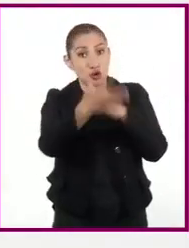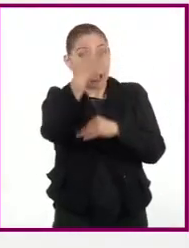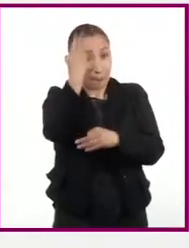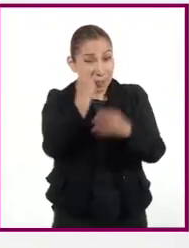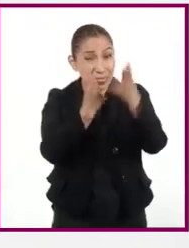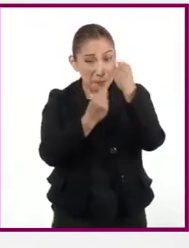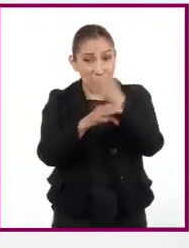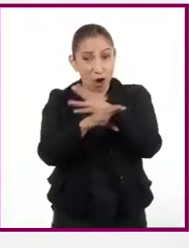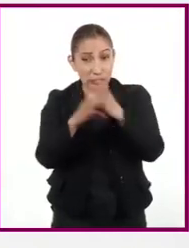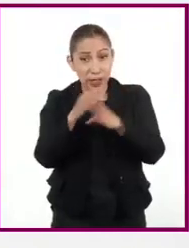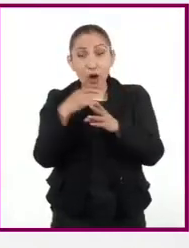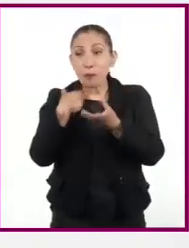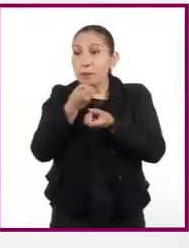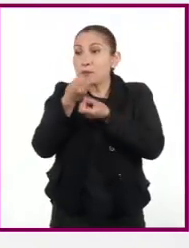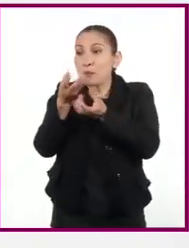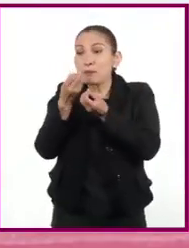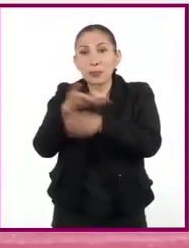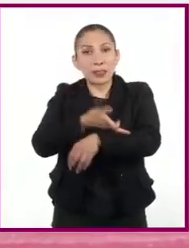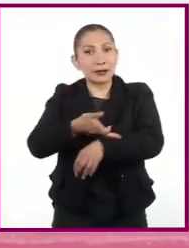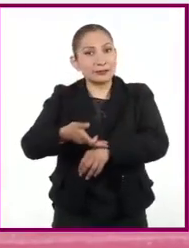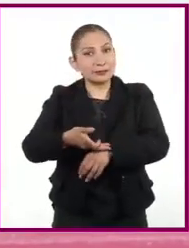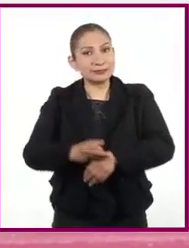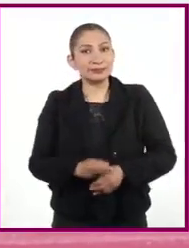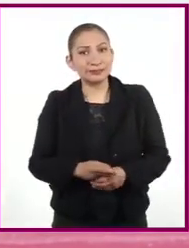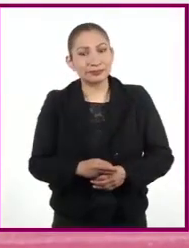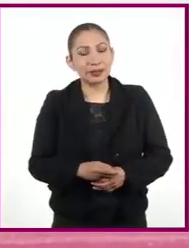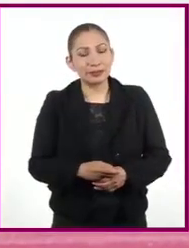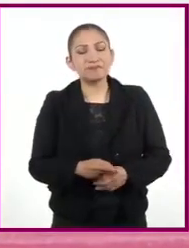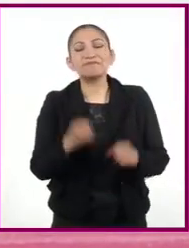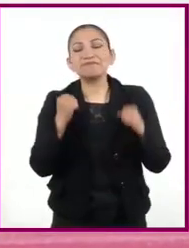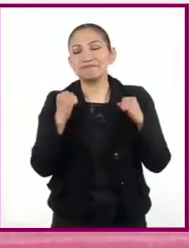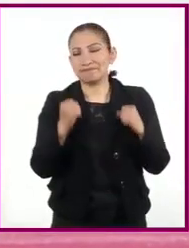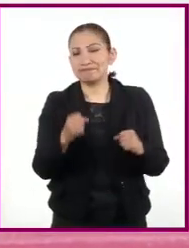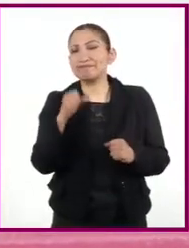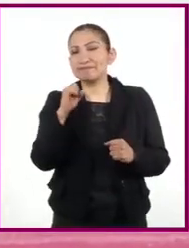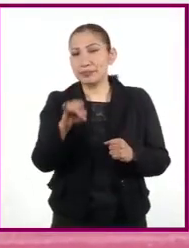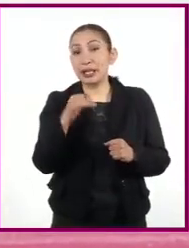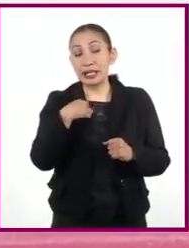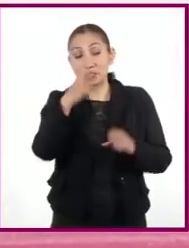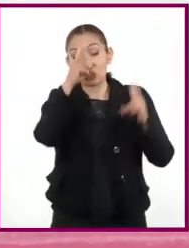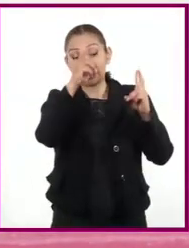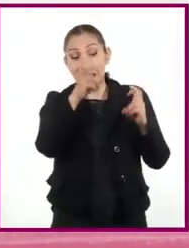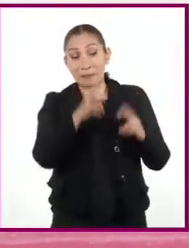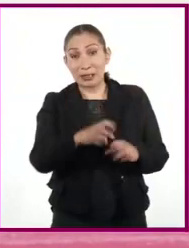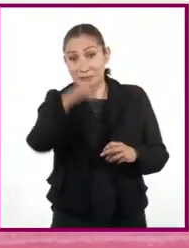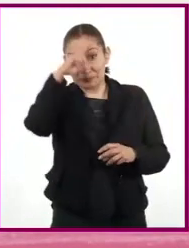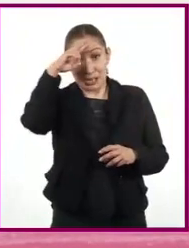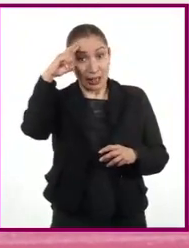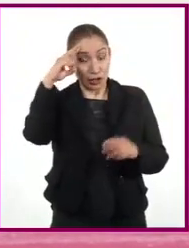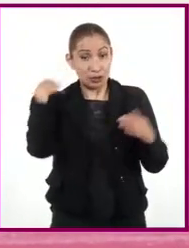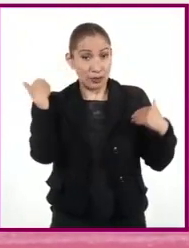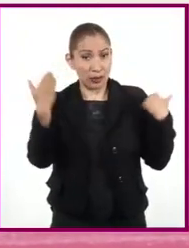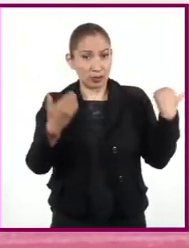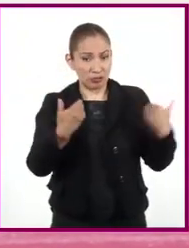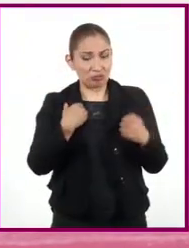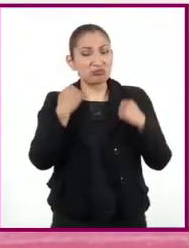esos aprendizajes con su familia. Tenemos la seguridad de que la programación de verano divertido les será de mucha